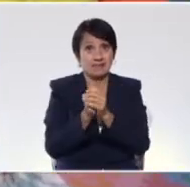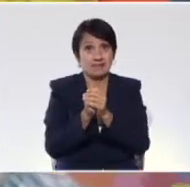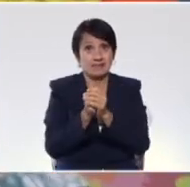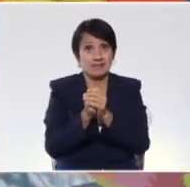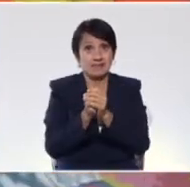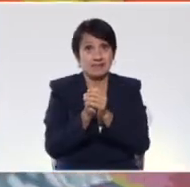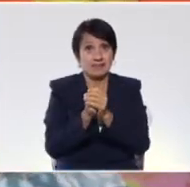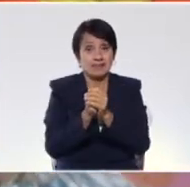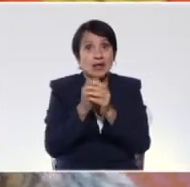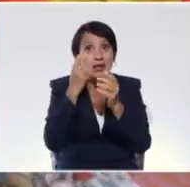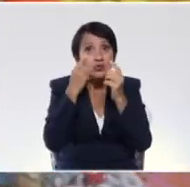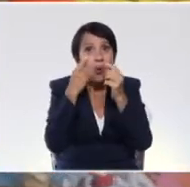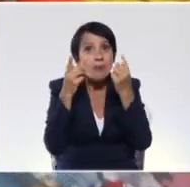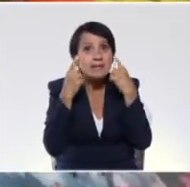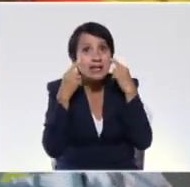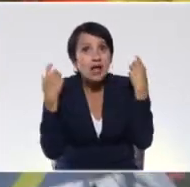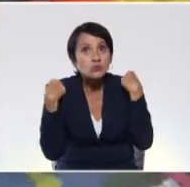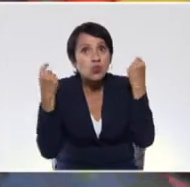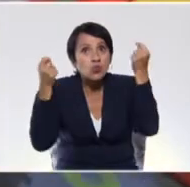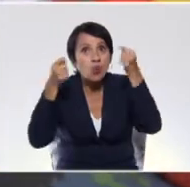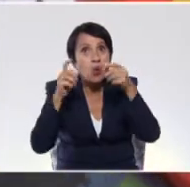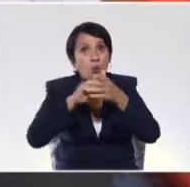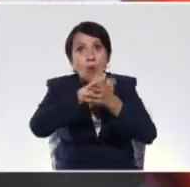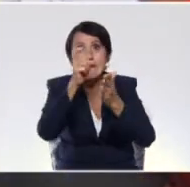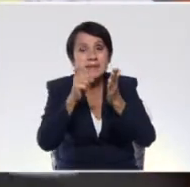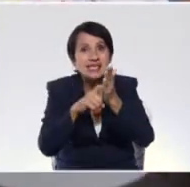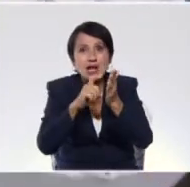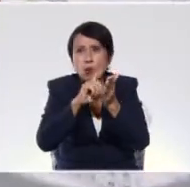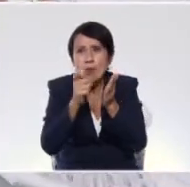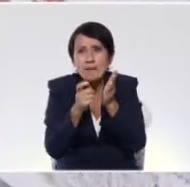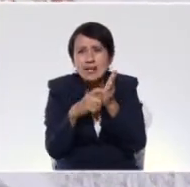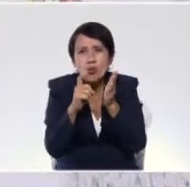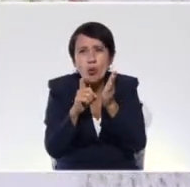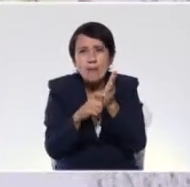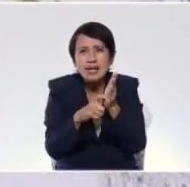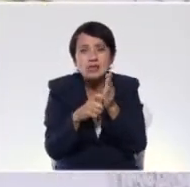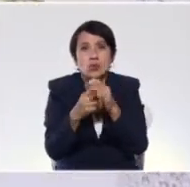te vas a cubrir completa, completa o completo.